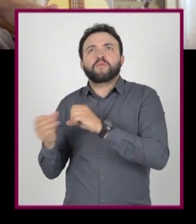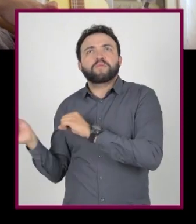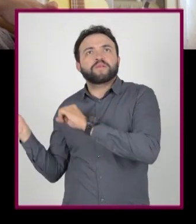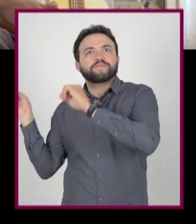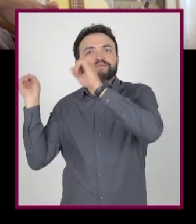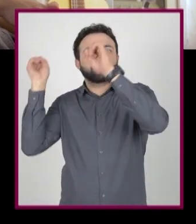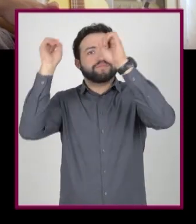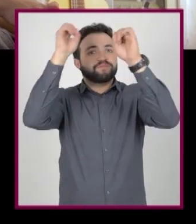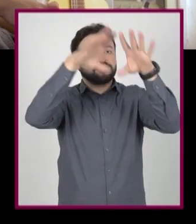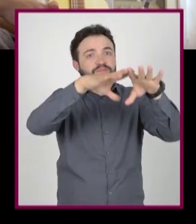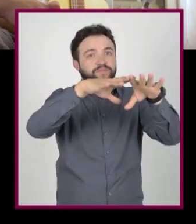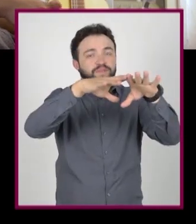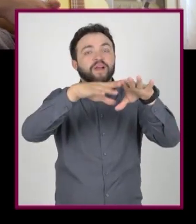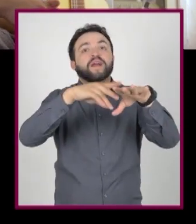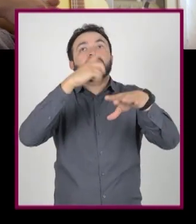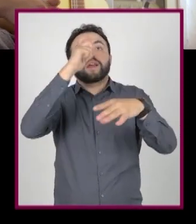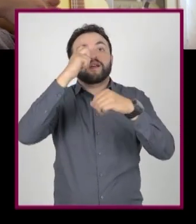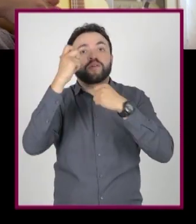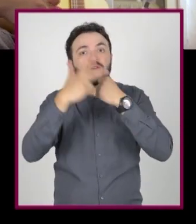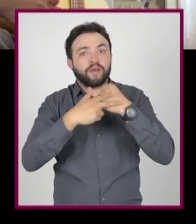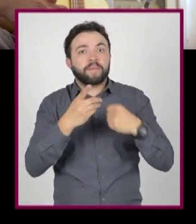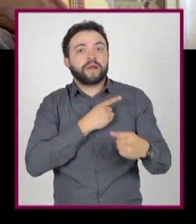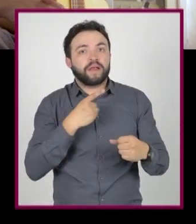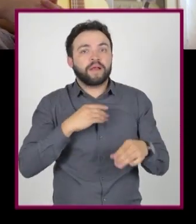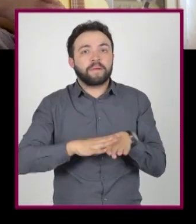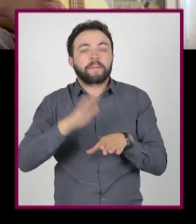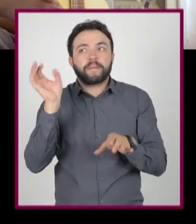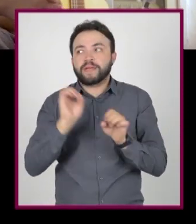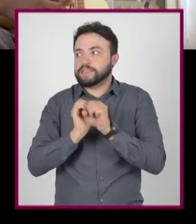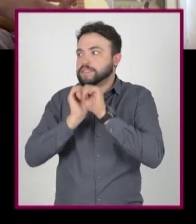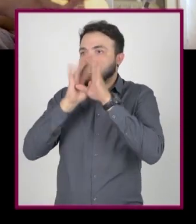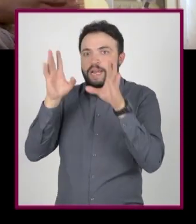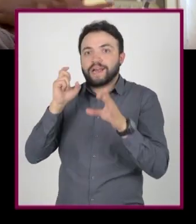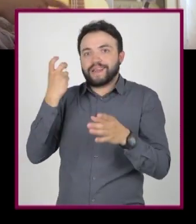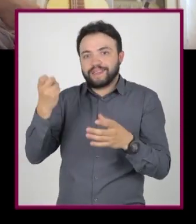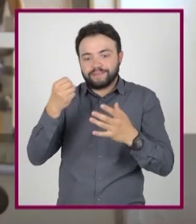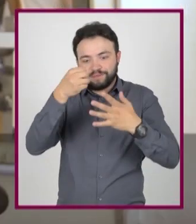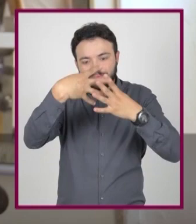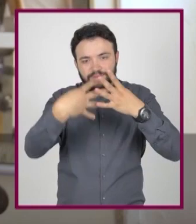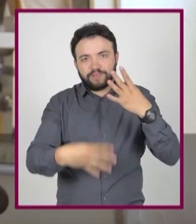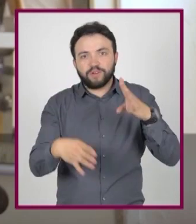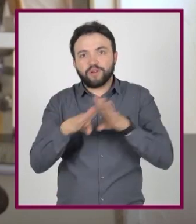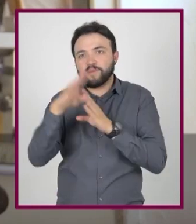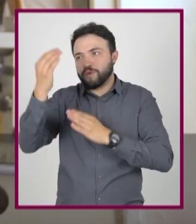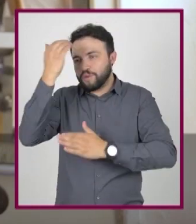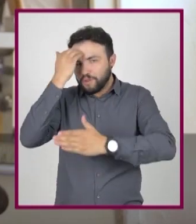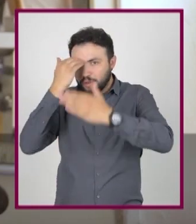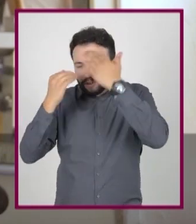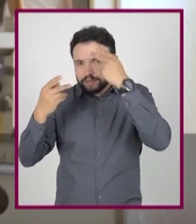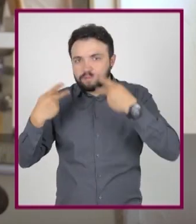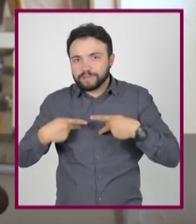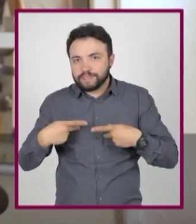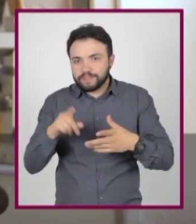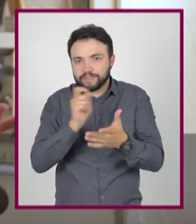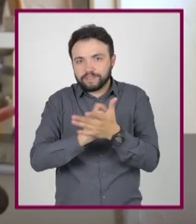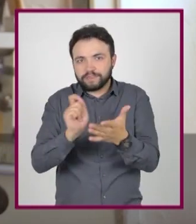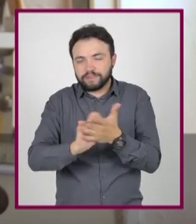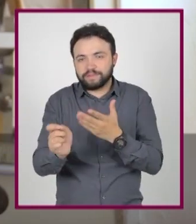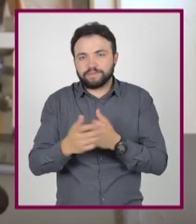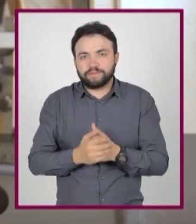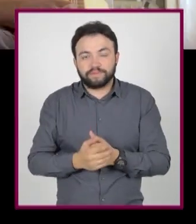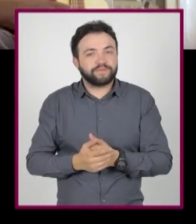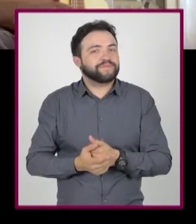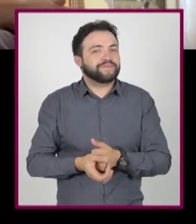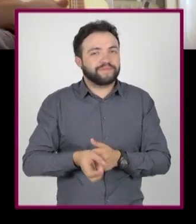Europa, debería tener claro estos elementos. Sí, es importante conocerlos. De otro modo, uno se podría